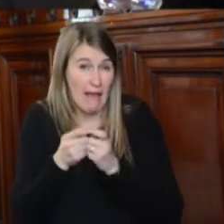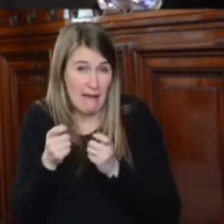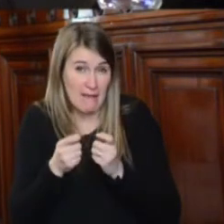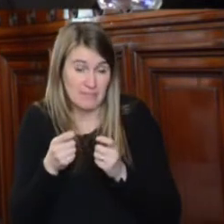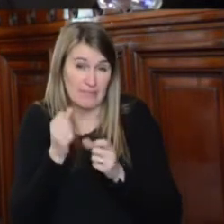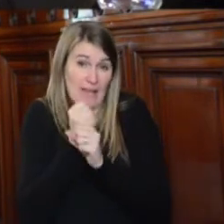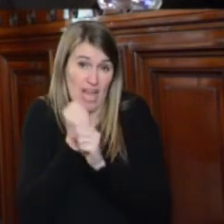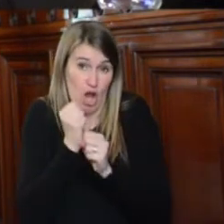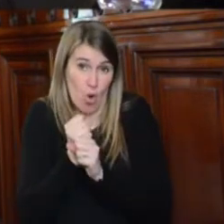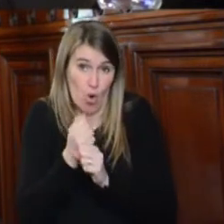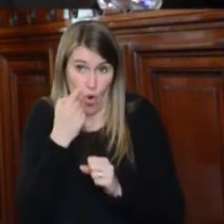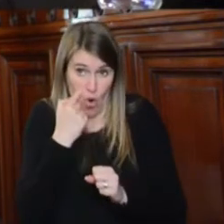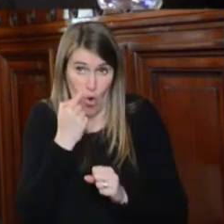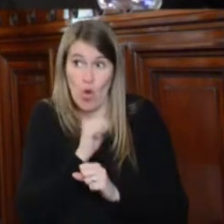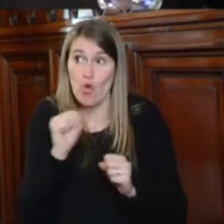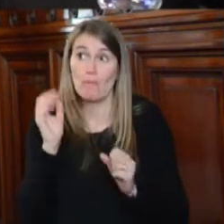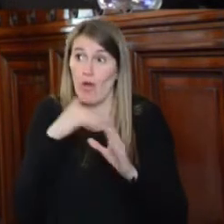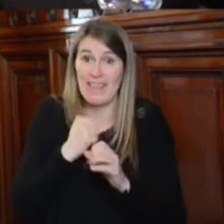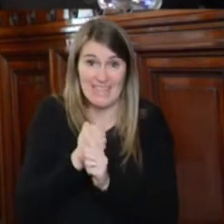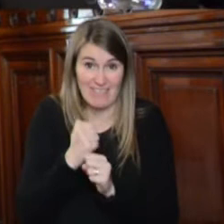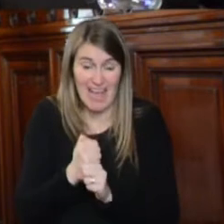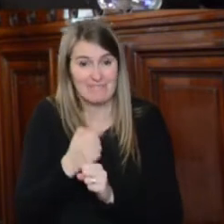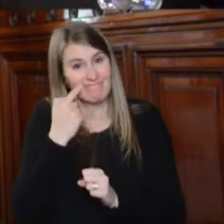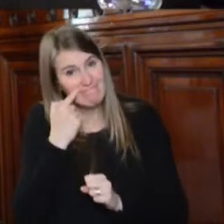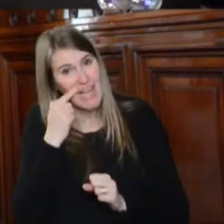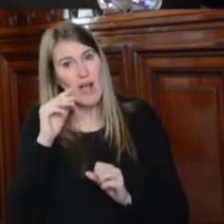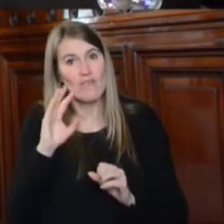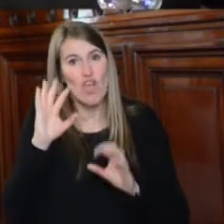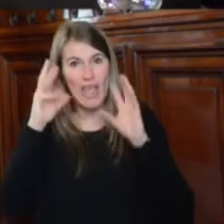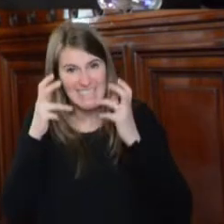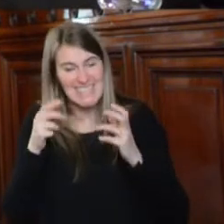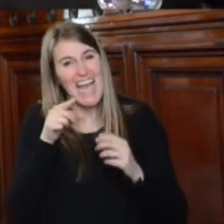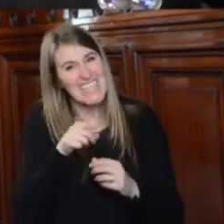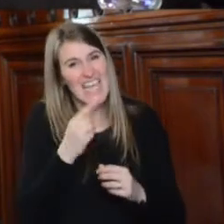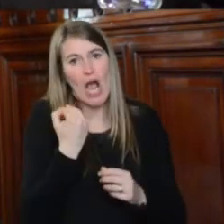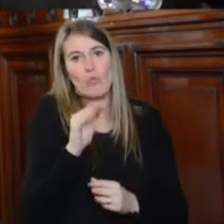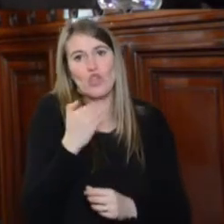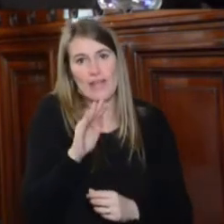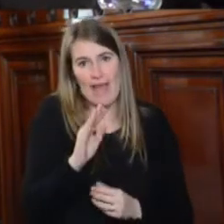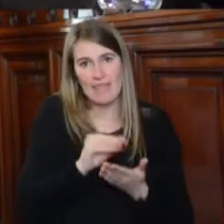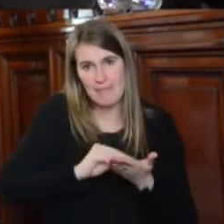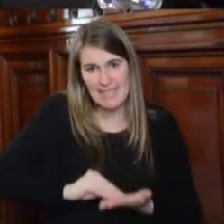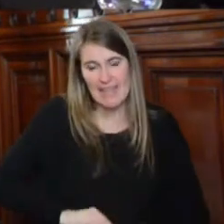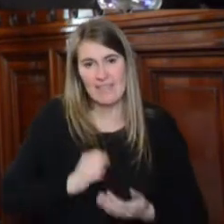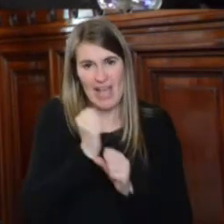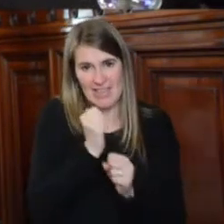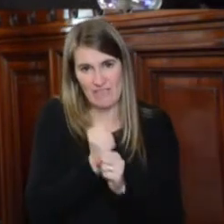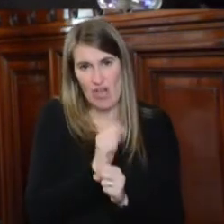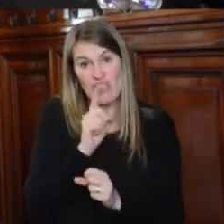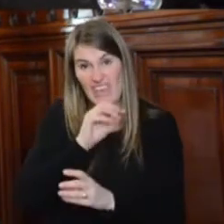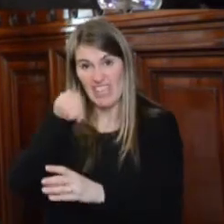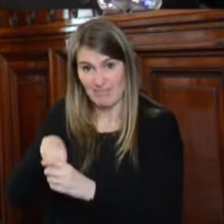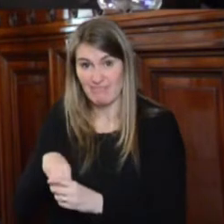Cuando esto se transforma en hechos de violencia, ahí la autoridad administrativa del trabajo no interviene. Y entonces sí, tal vez